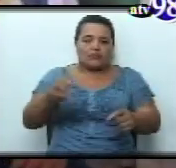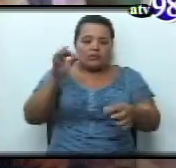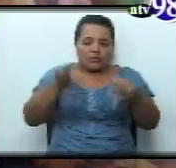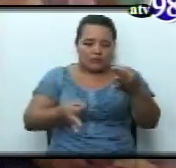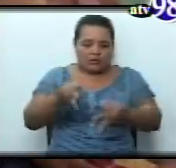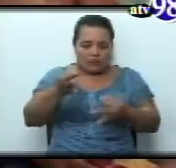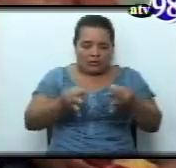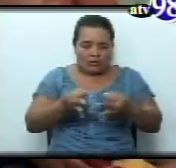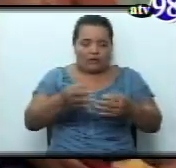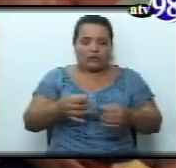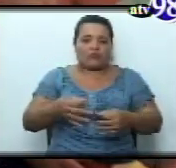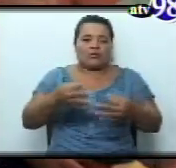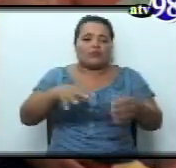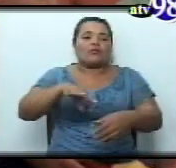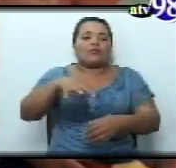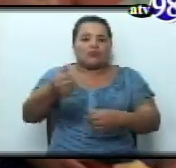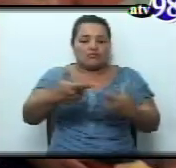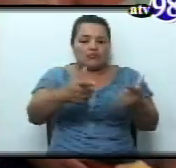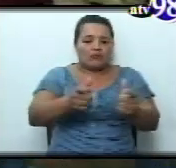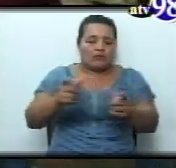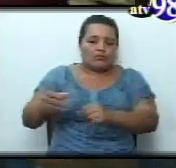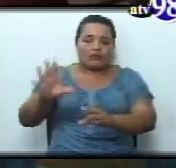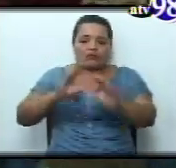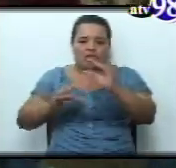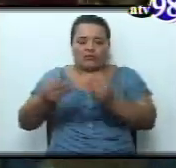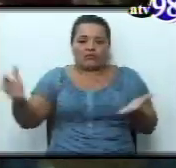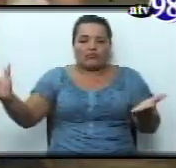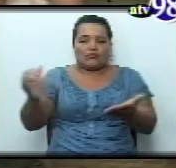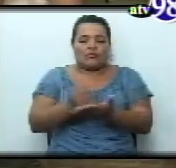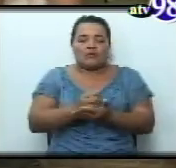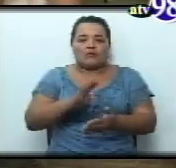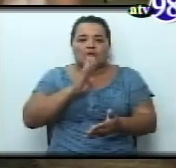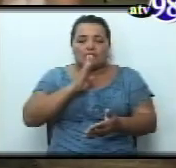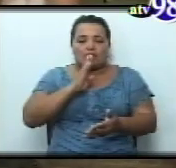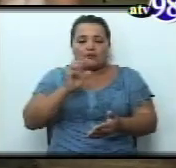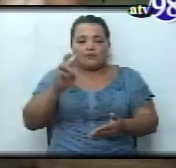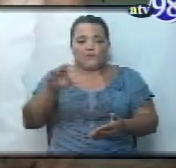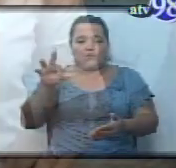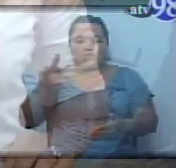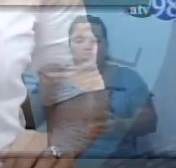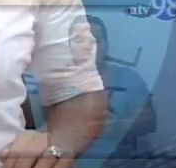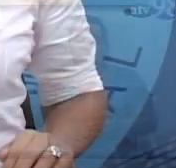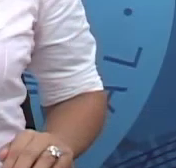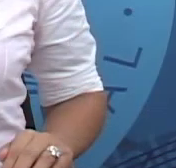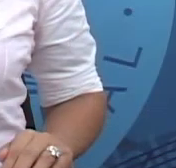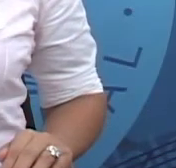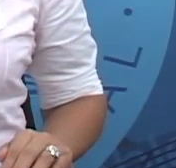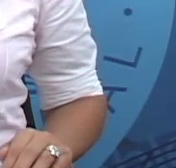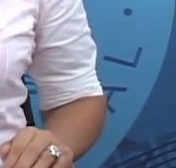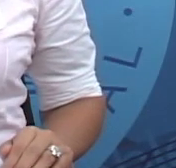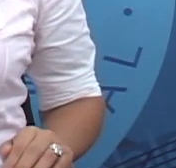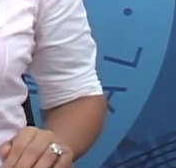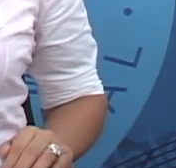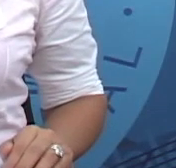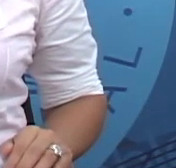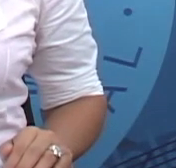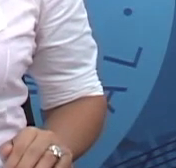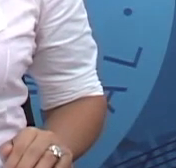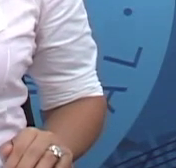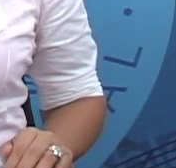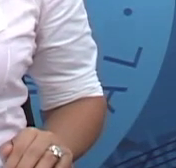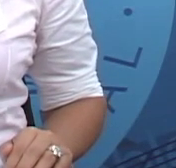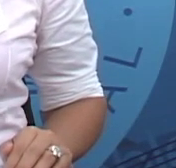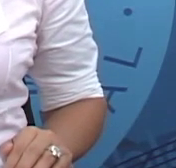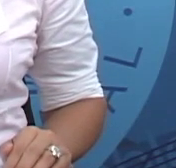Suprema de Justicia, entre otros. Mayra Bado, Noticias Asamblea TV. Y el 15 de junio podría